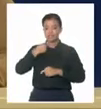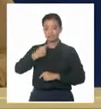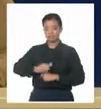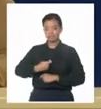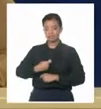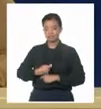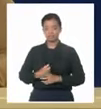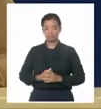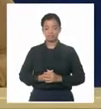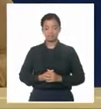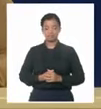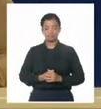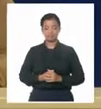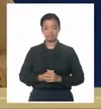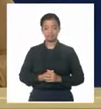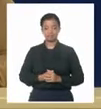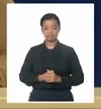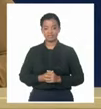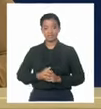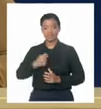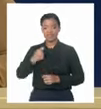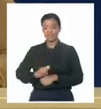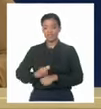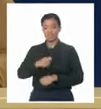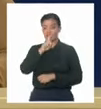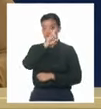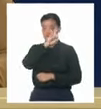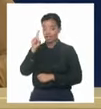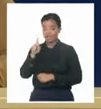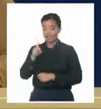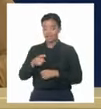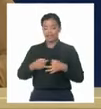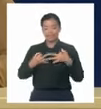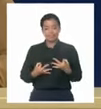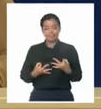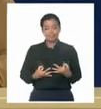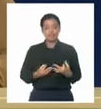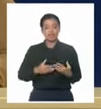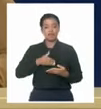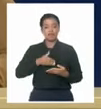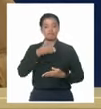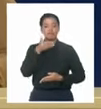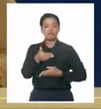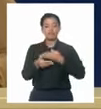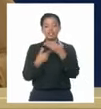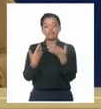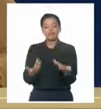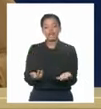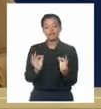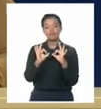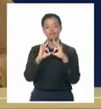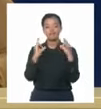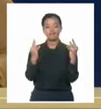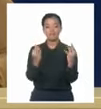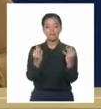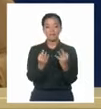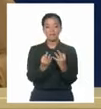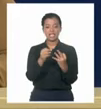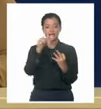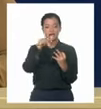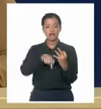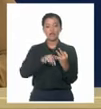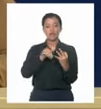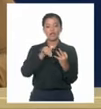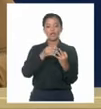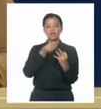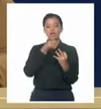caso de la fiscalía, aunque siempre ha sido parte, en los procesos filiatorios, ahora también puede ejercitar la acción. Es decir, era